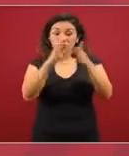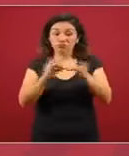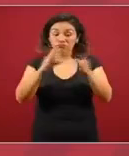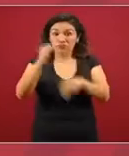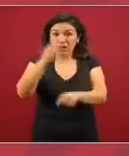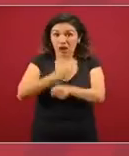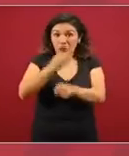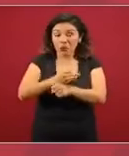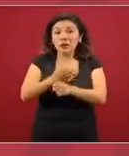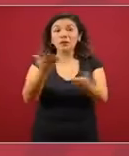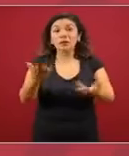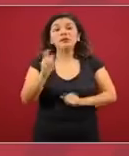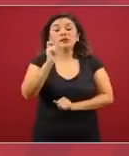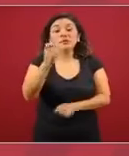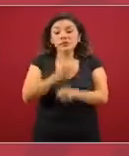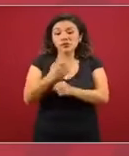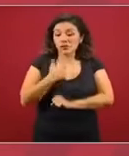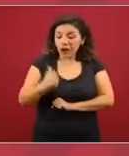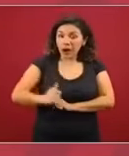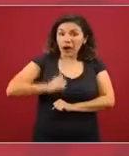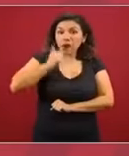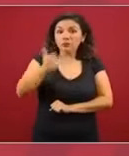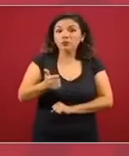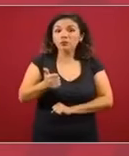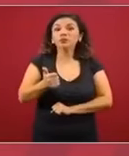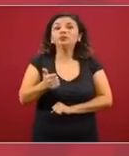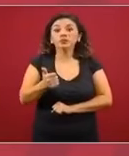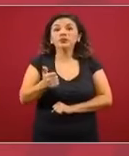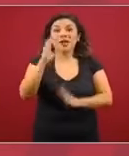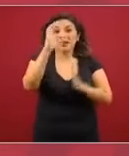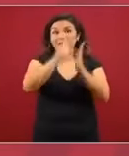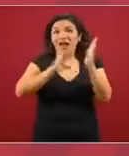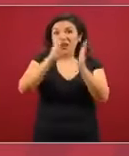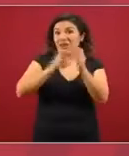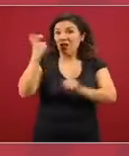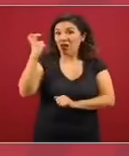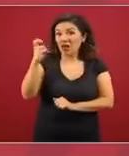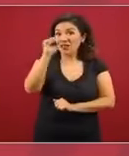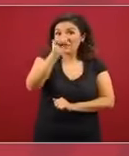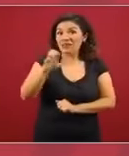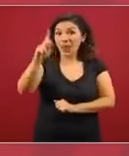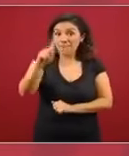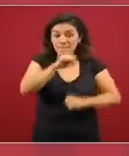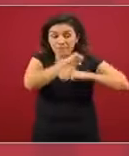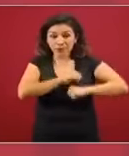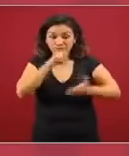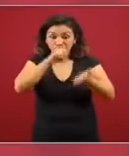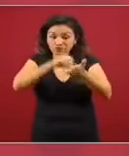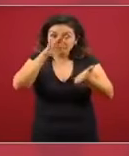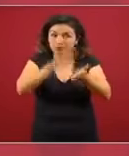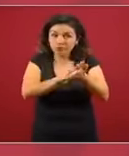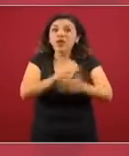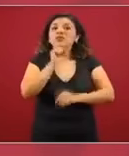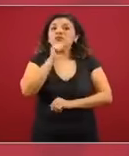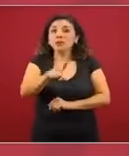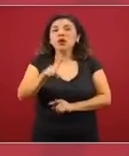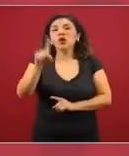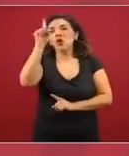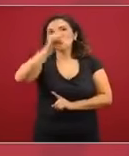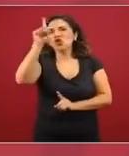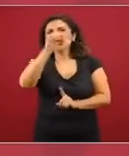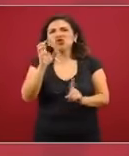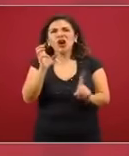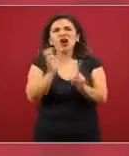que aprovechando este calendario escolar, aprovechando también el consejo técnico